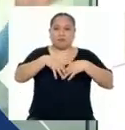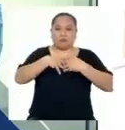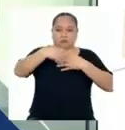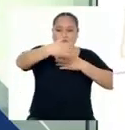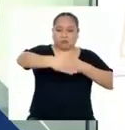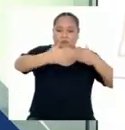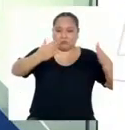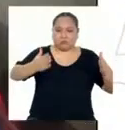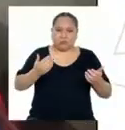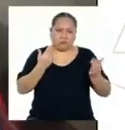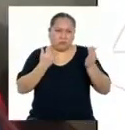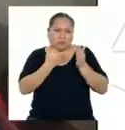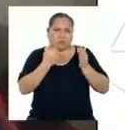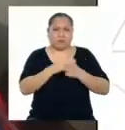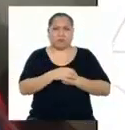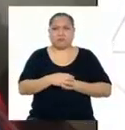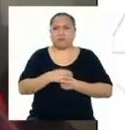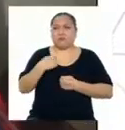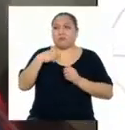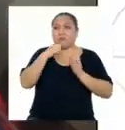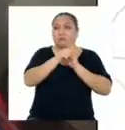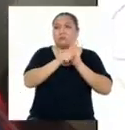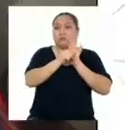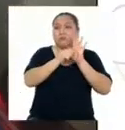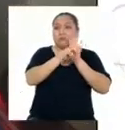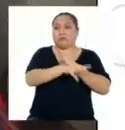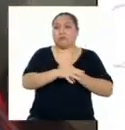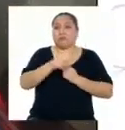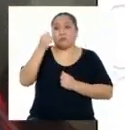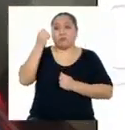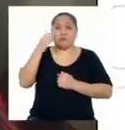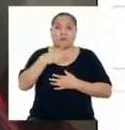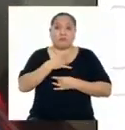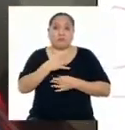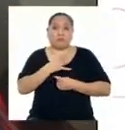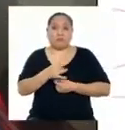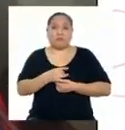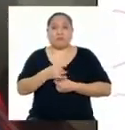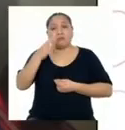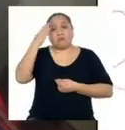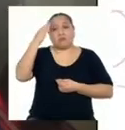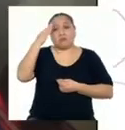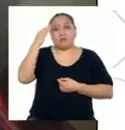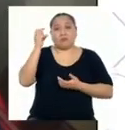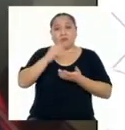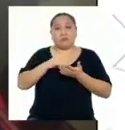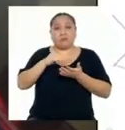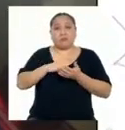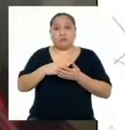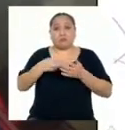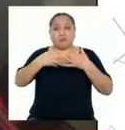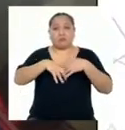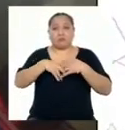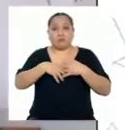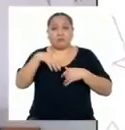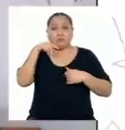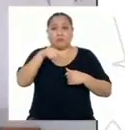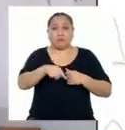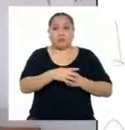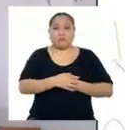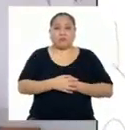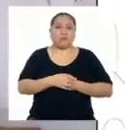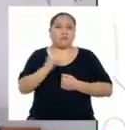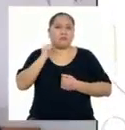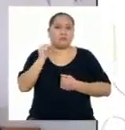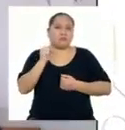nuclear tan cerca de nosotros El video me pareció muy interesante porque pude saber más sobre la planta nuclear del Perú Bueno, en sí, el video estaba muy interesante